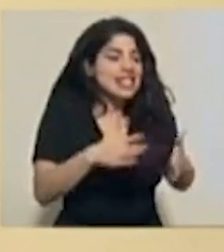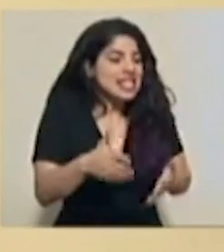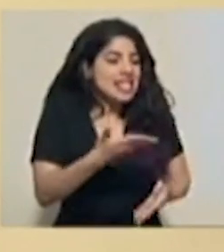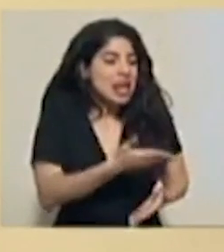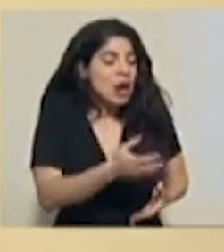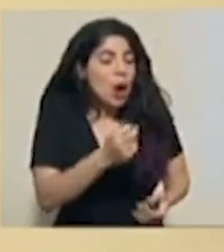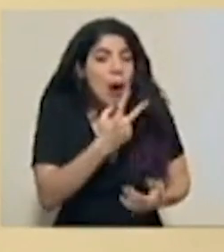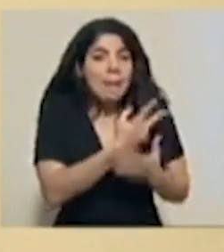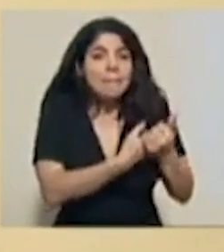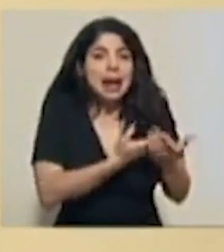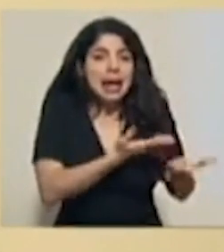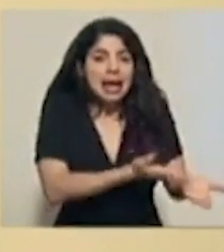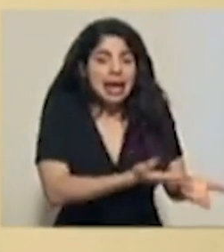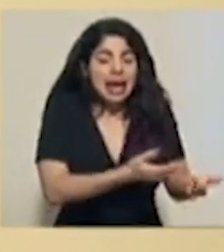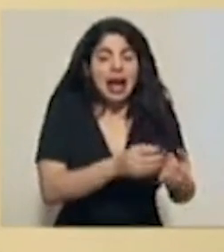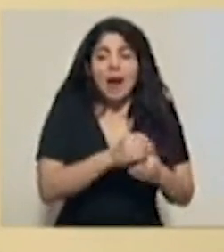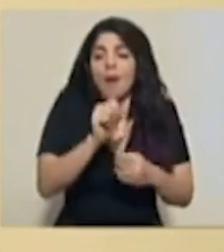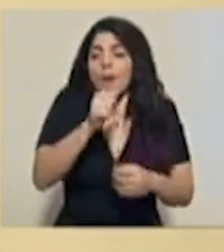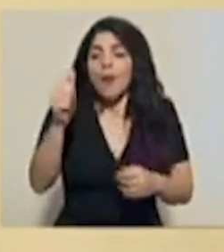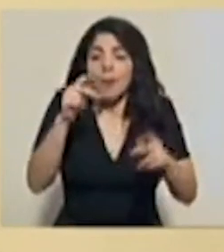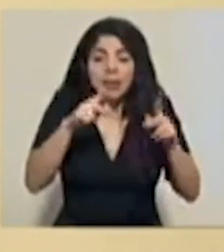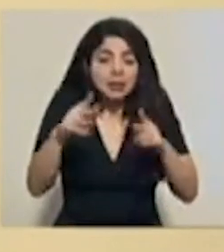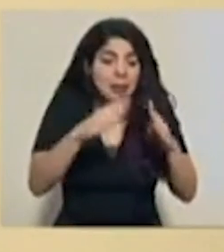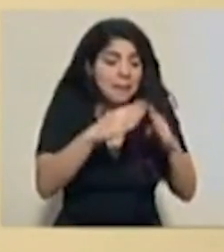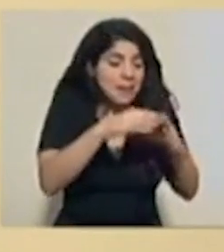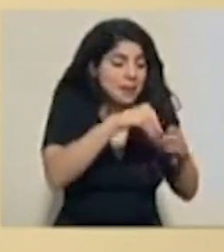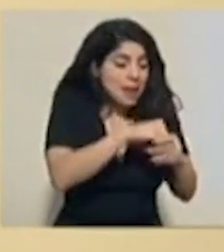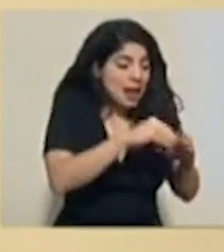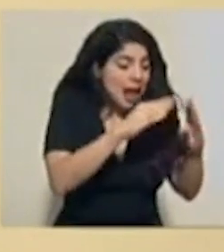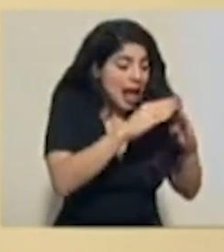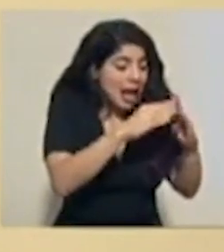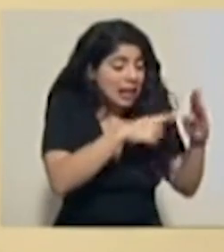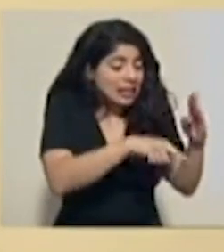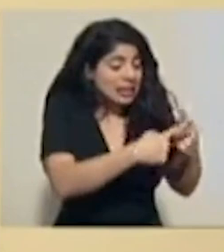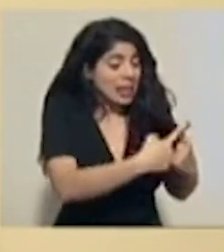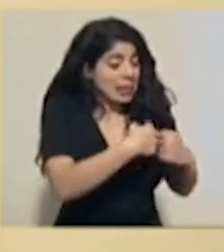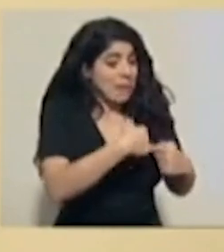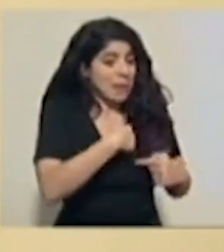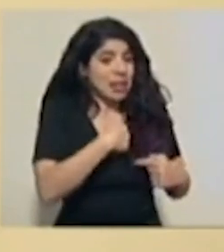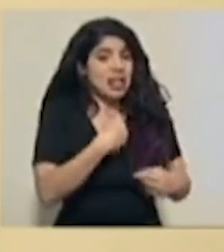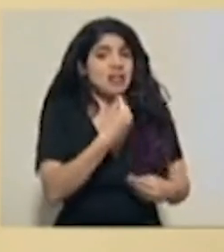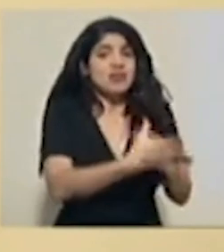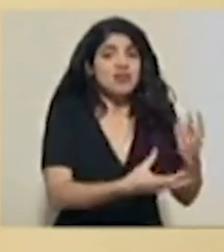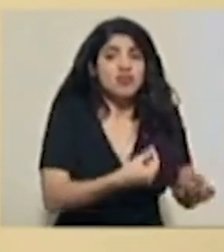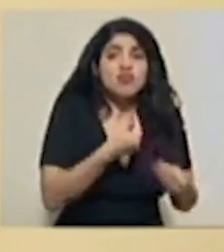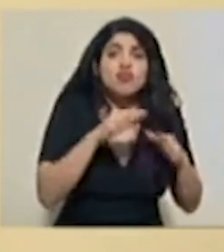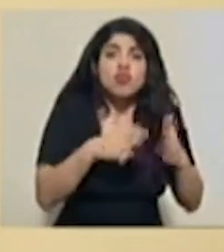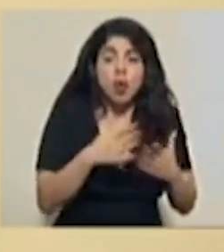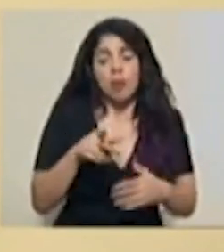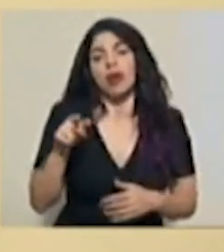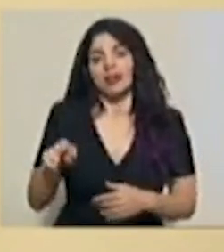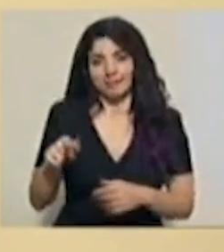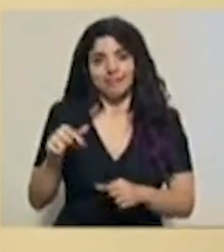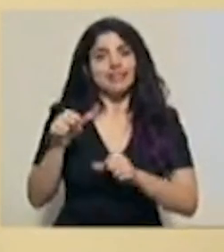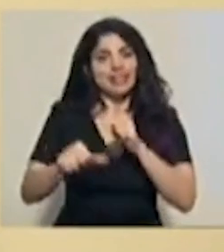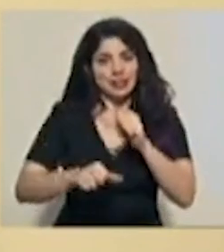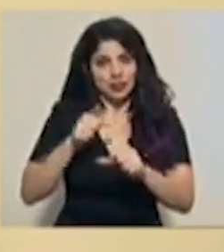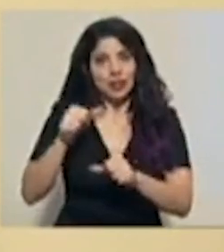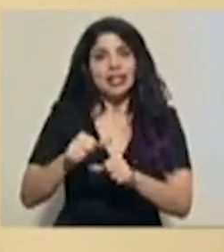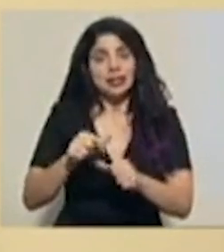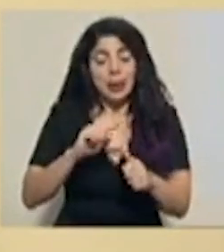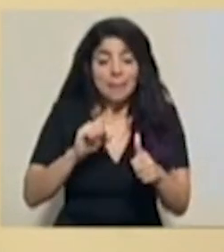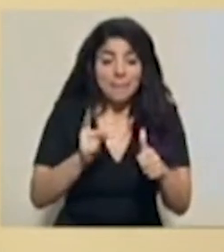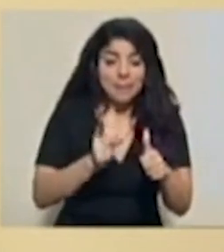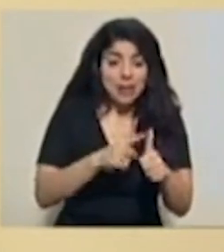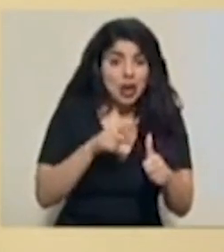pareja y otros miembros del hogar que puedan estar dependiendo de esta persona. Entonces, este esfuerzo de priorización realmente